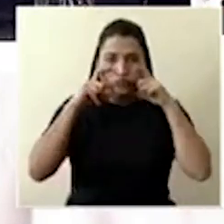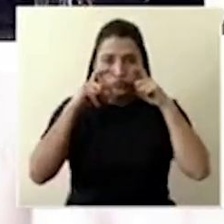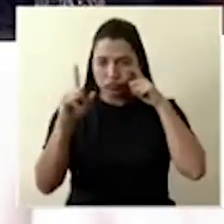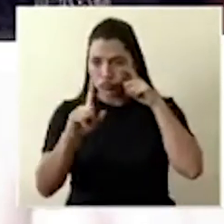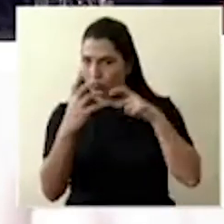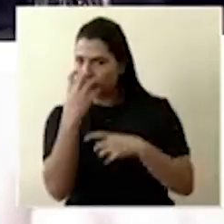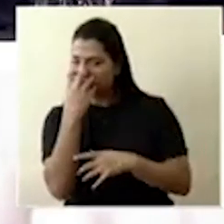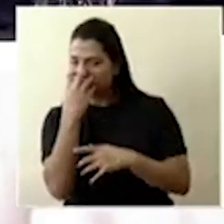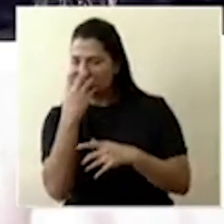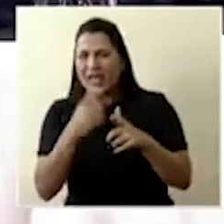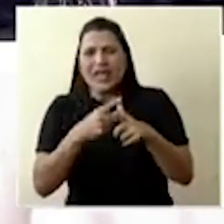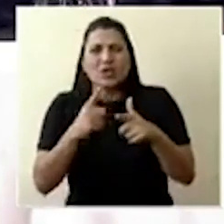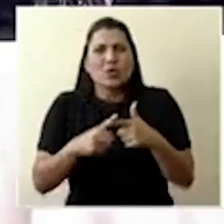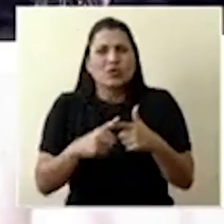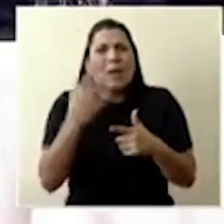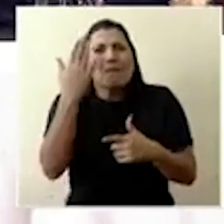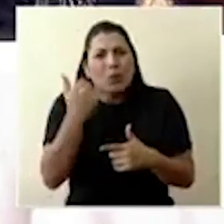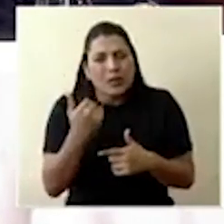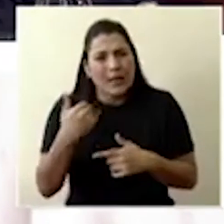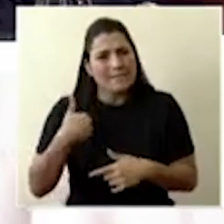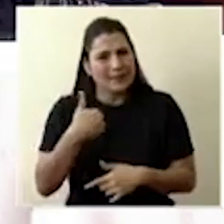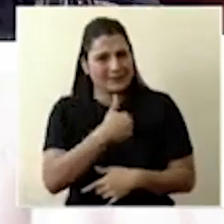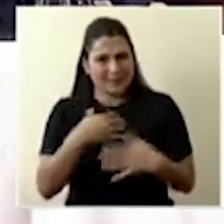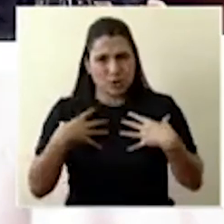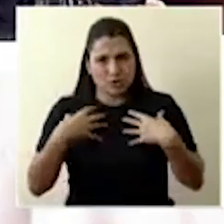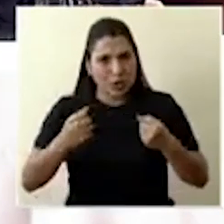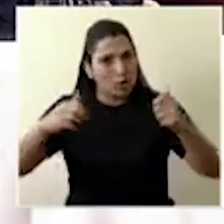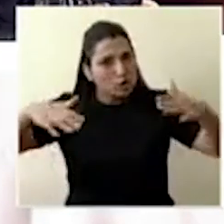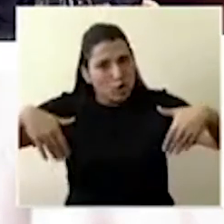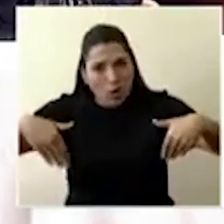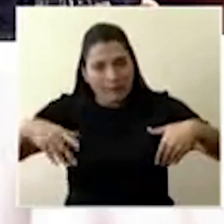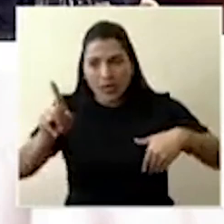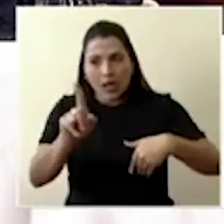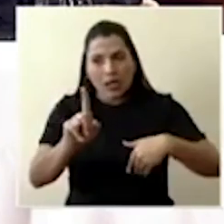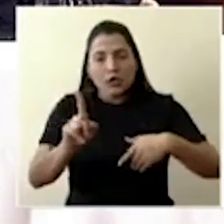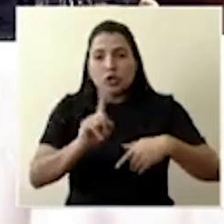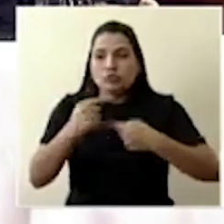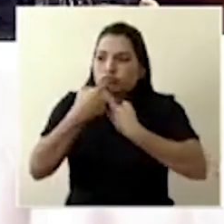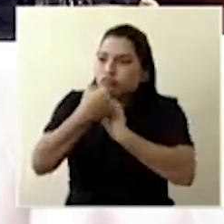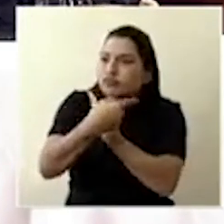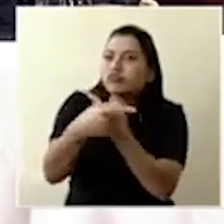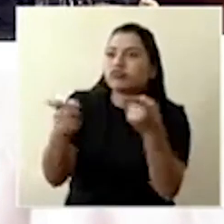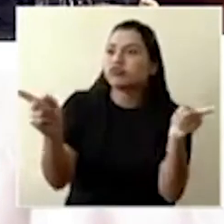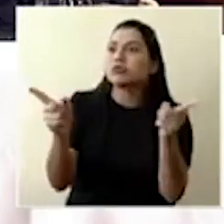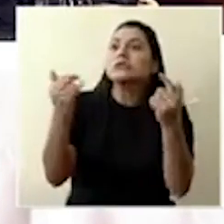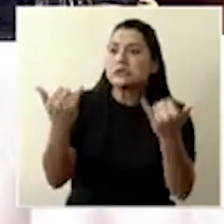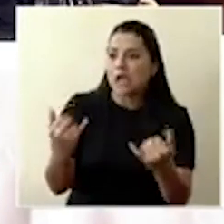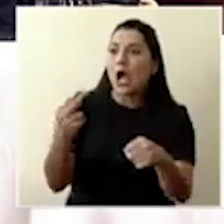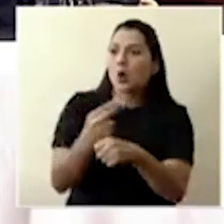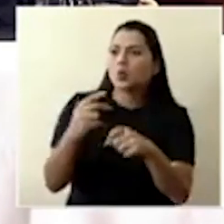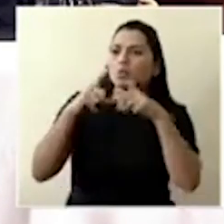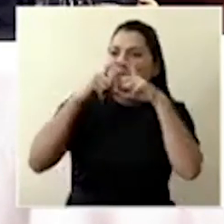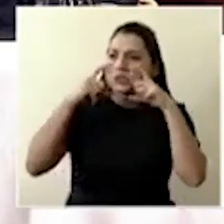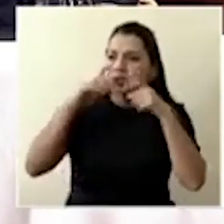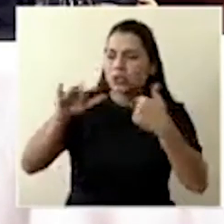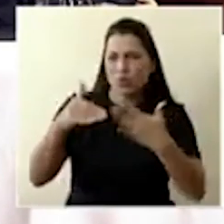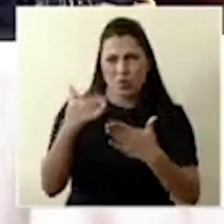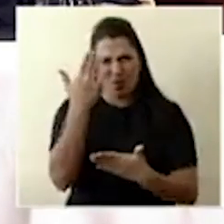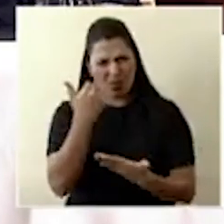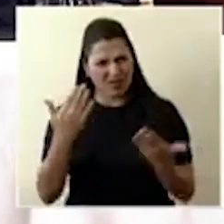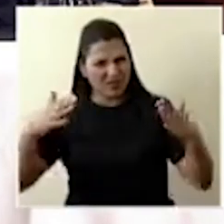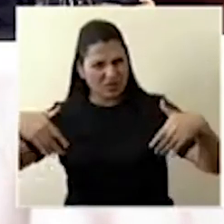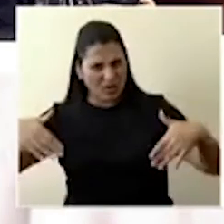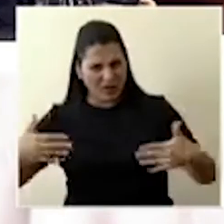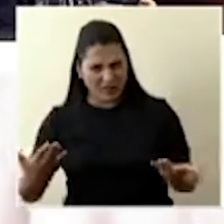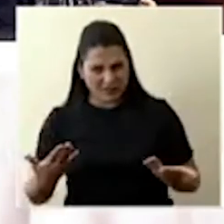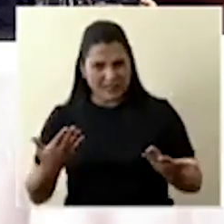entonces está esperando el Ministerio de Salud para emitir una medida como esa, entendiendo que organizaciones internacionales como el CDC y el CDC cambiaron